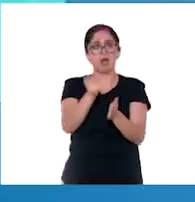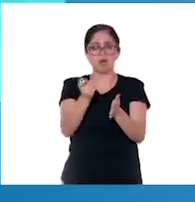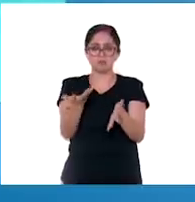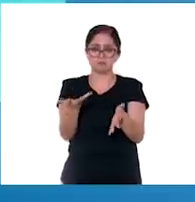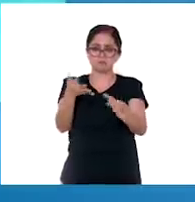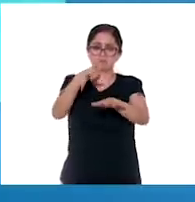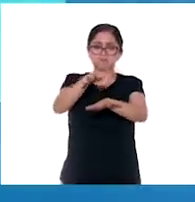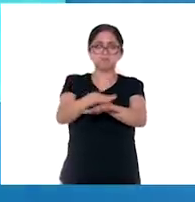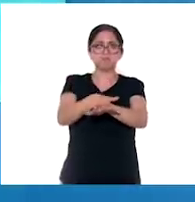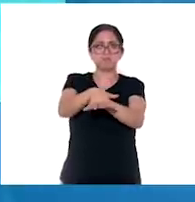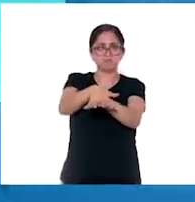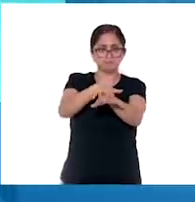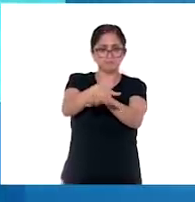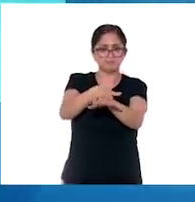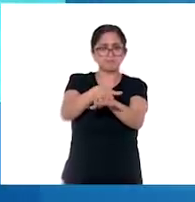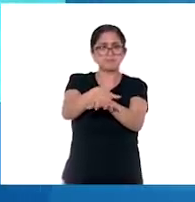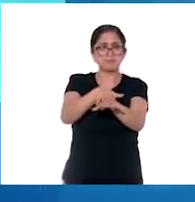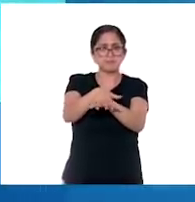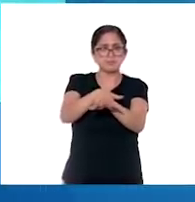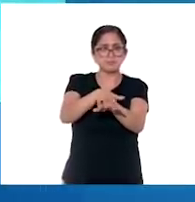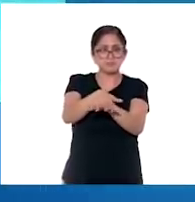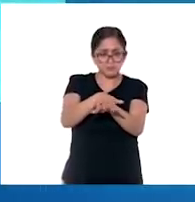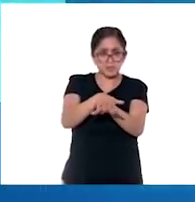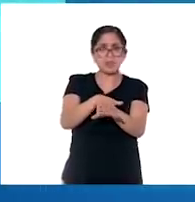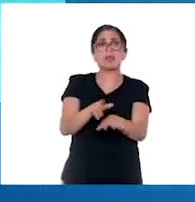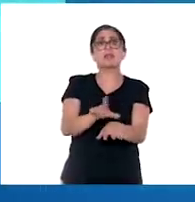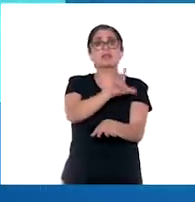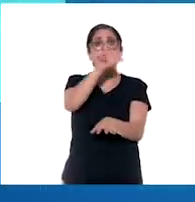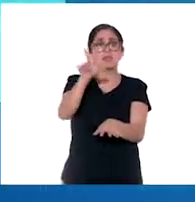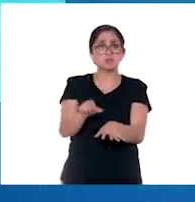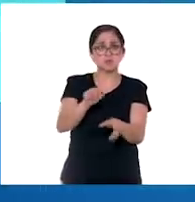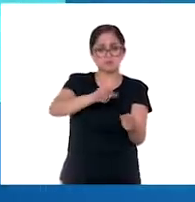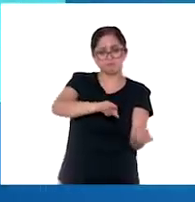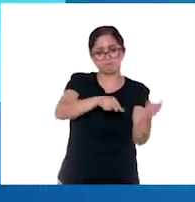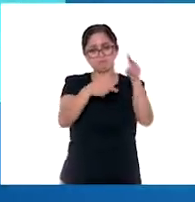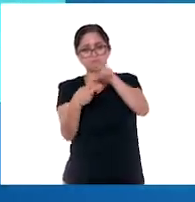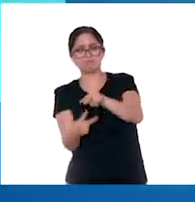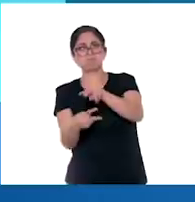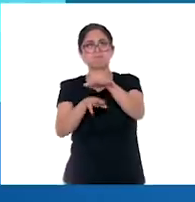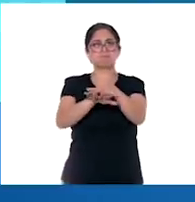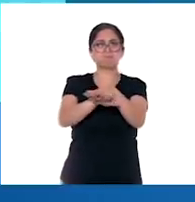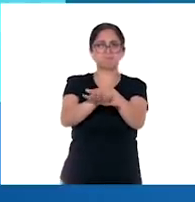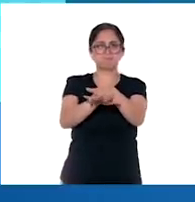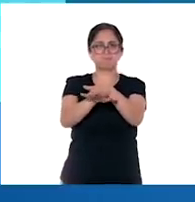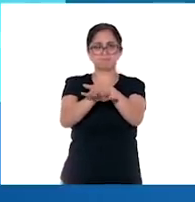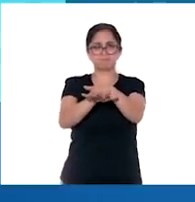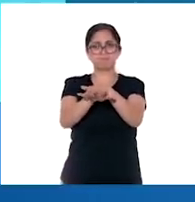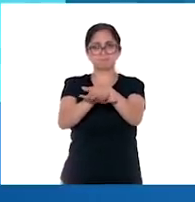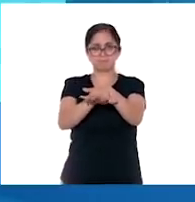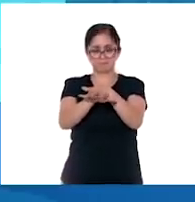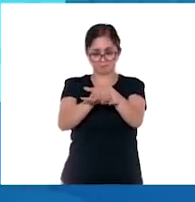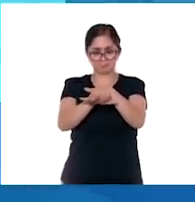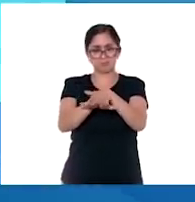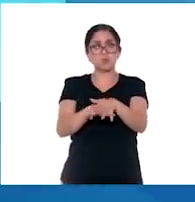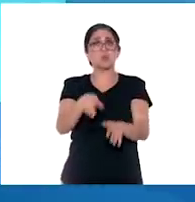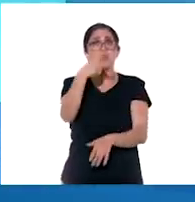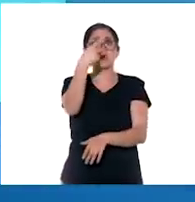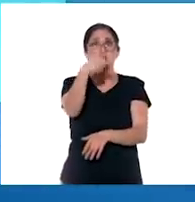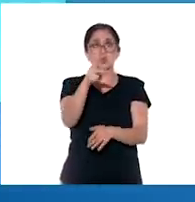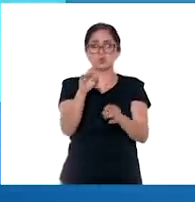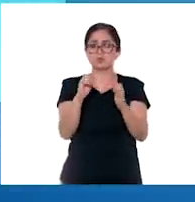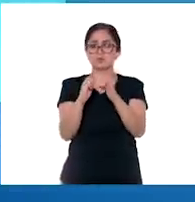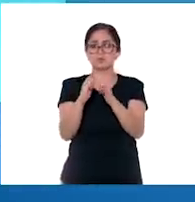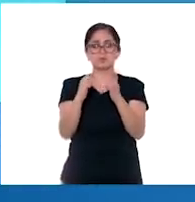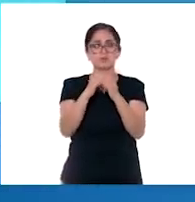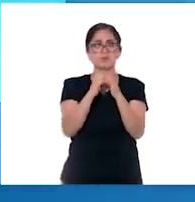palma de una de tus manos contra el dorso de la otra, entrelazando los dedos. Repite lo mismo con la otra mano. Frota los dedos.